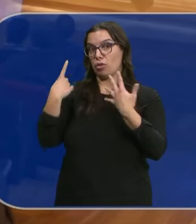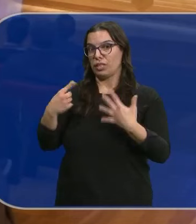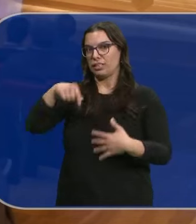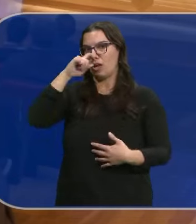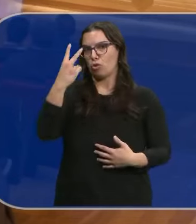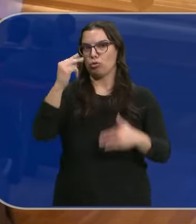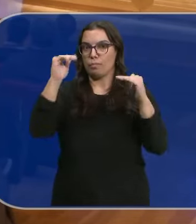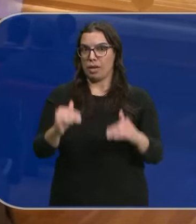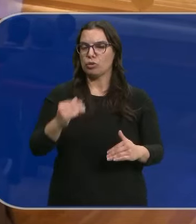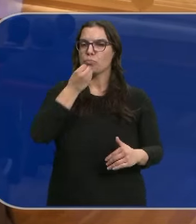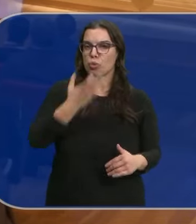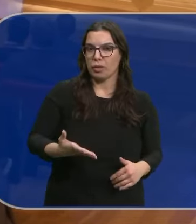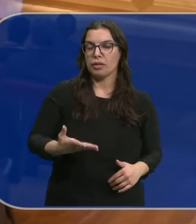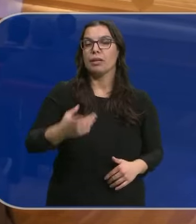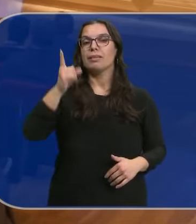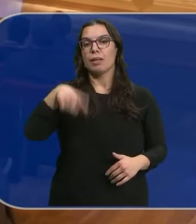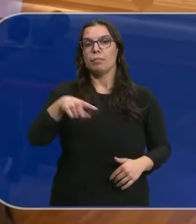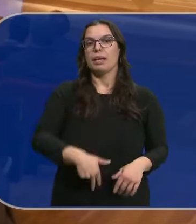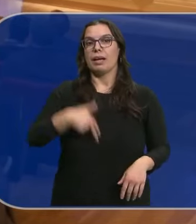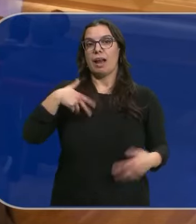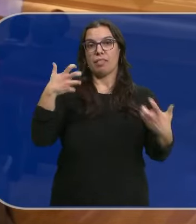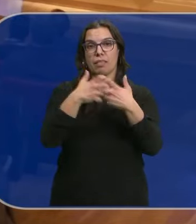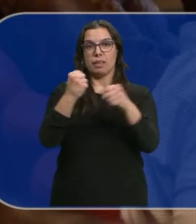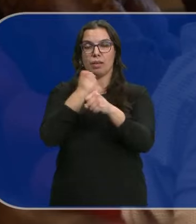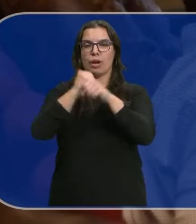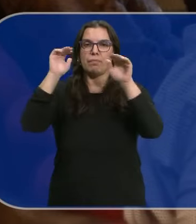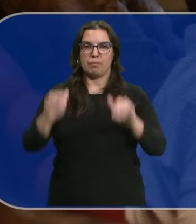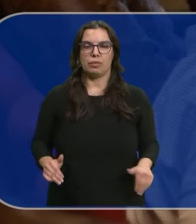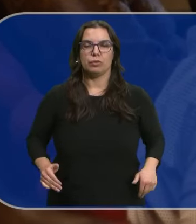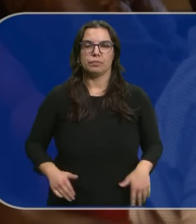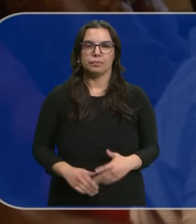Descenso Que también se ha registrado En el conjunto De los accidentes laborales